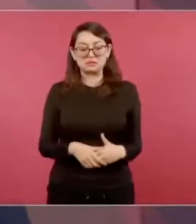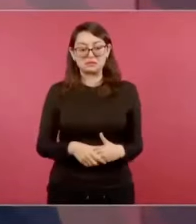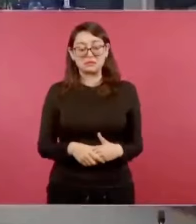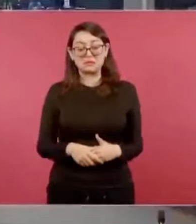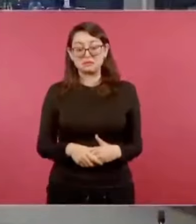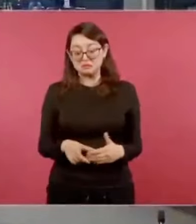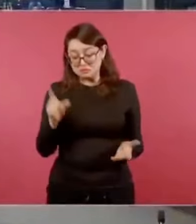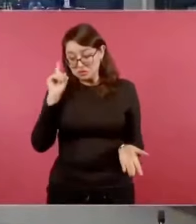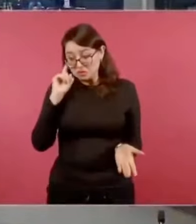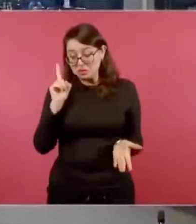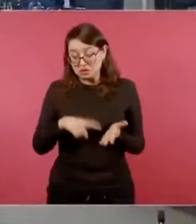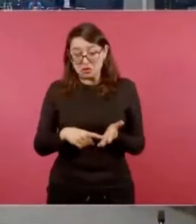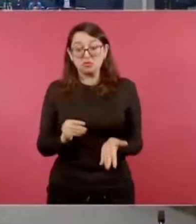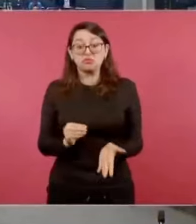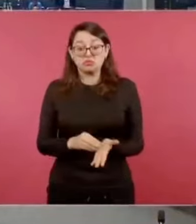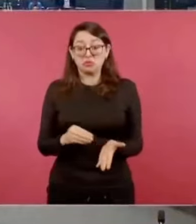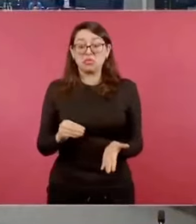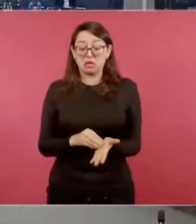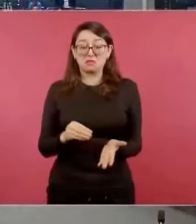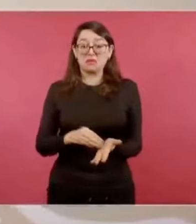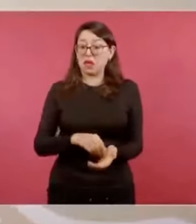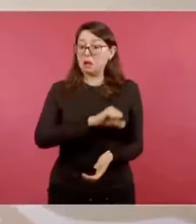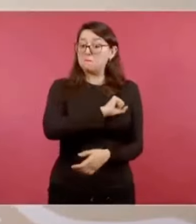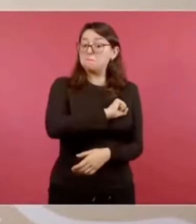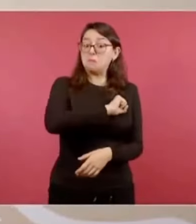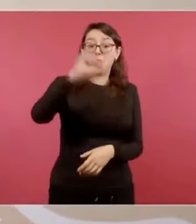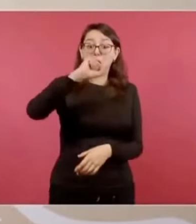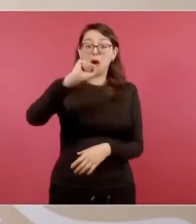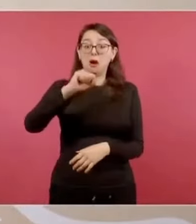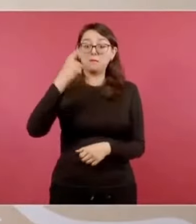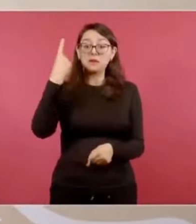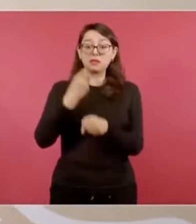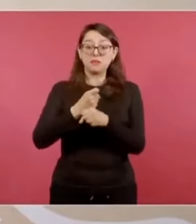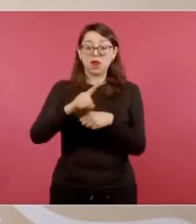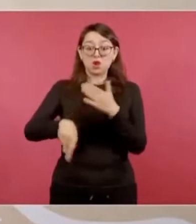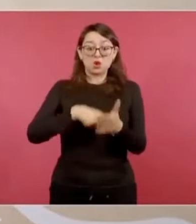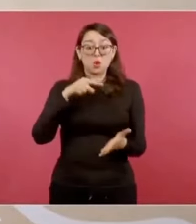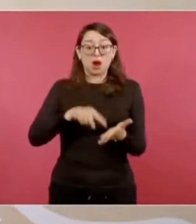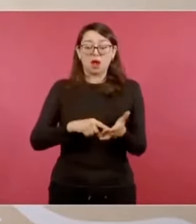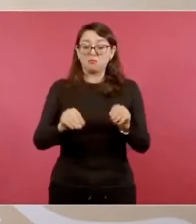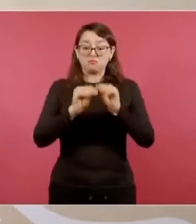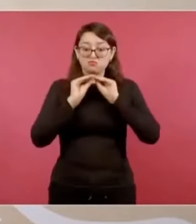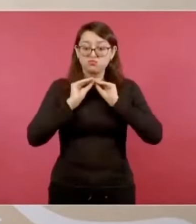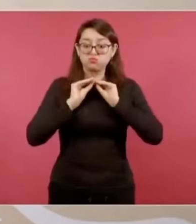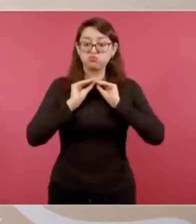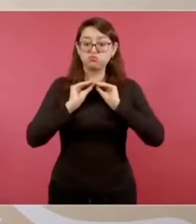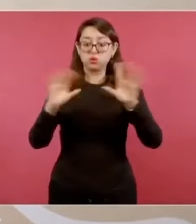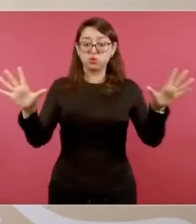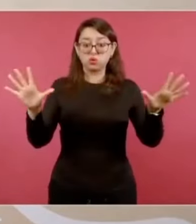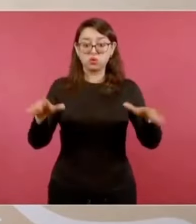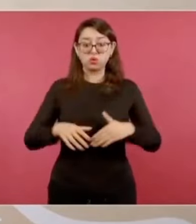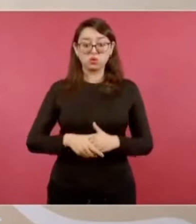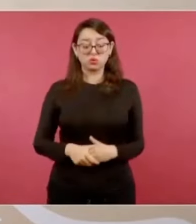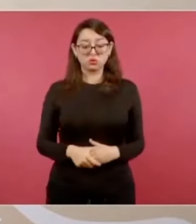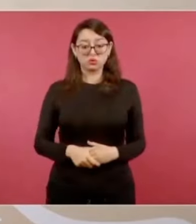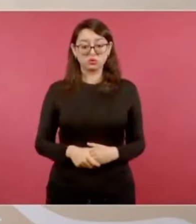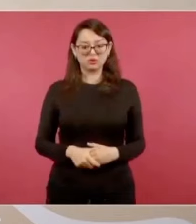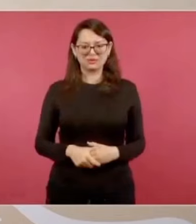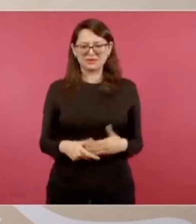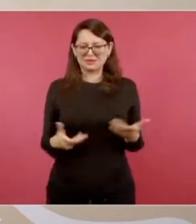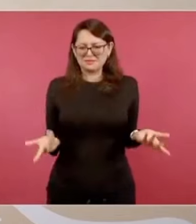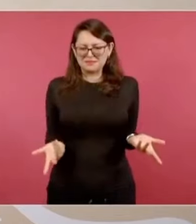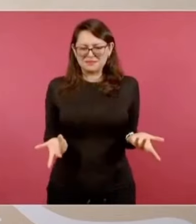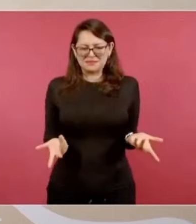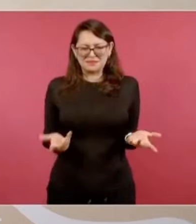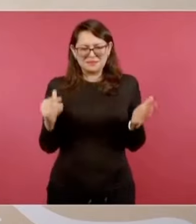en primer lugar, cientos de